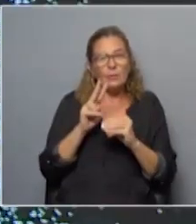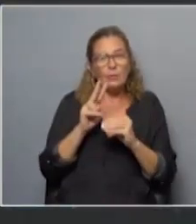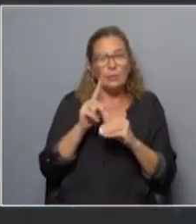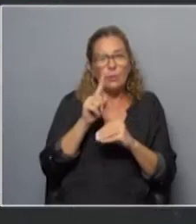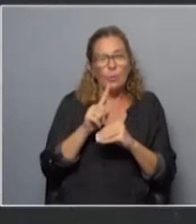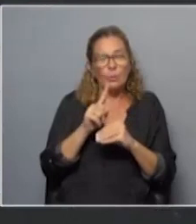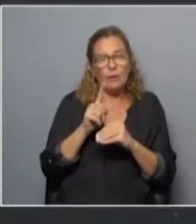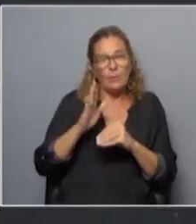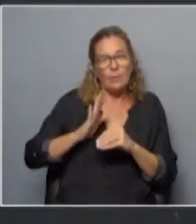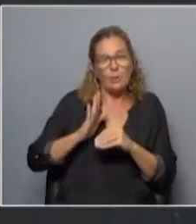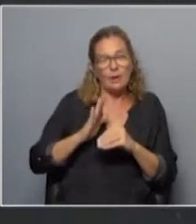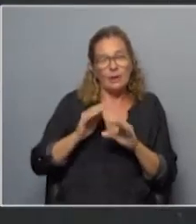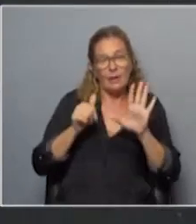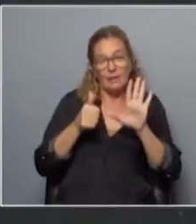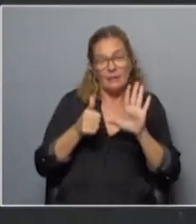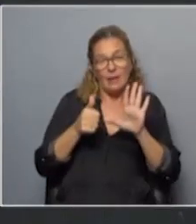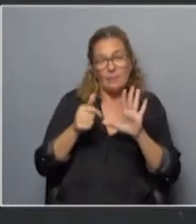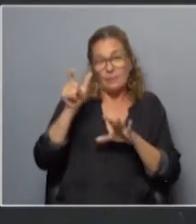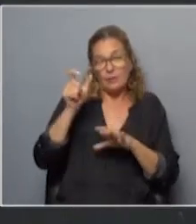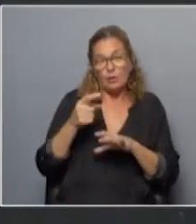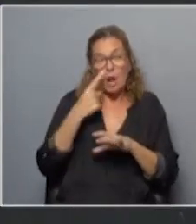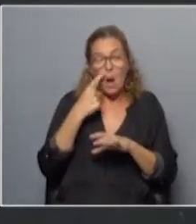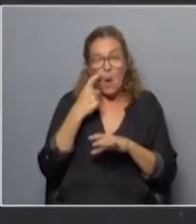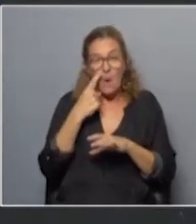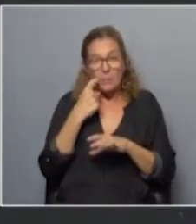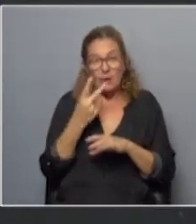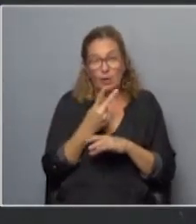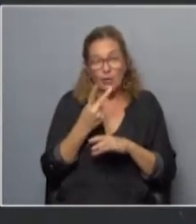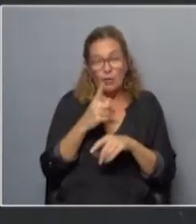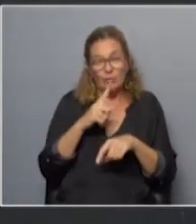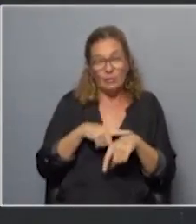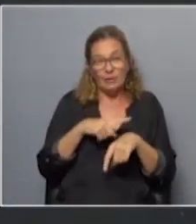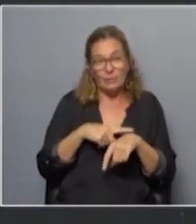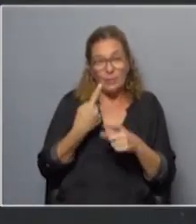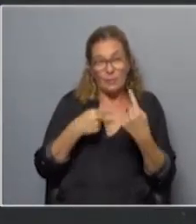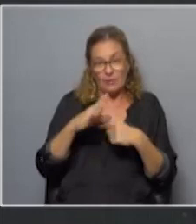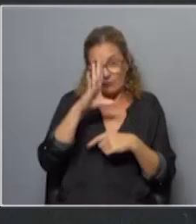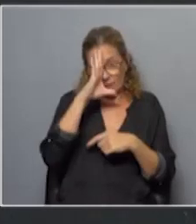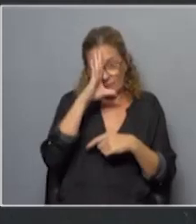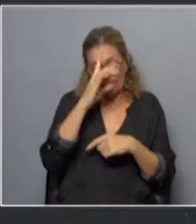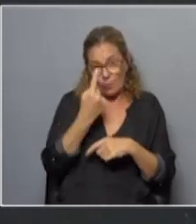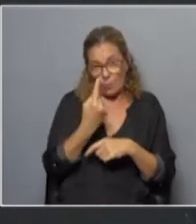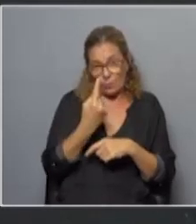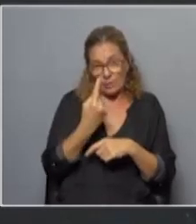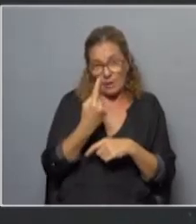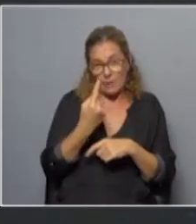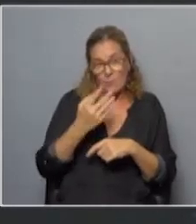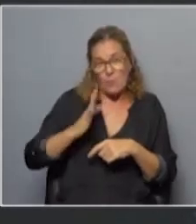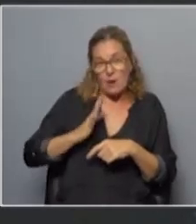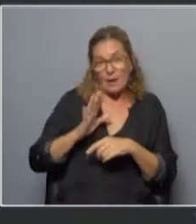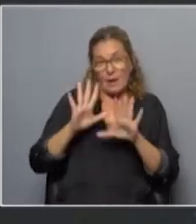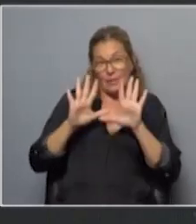una protagonista mujer cada seis protagonistas varones y analizamos los dos periodos pero además en febrero tenemos una mujer cada diez varones